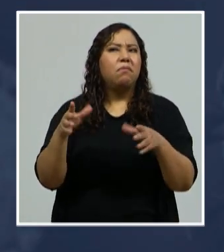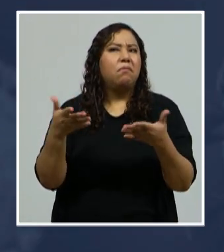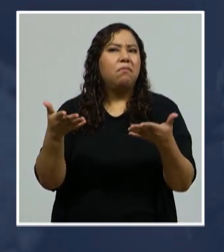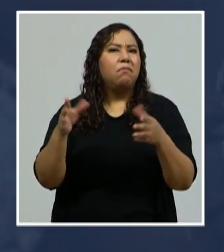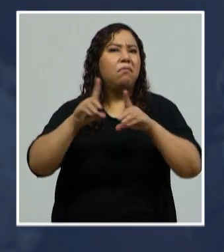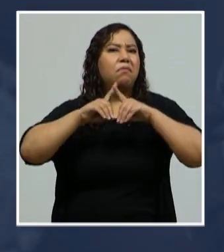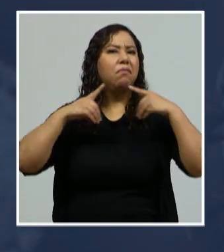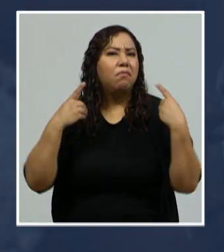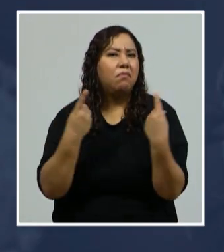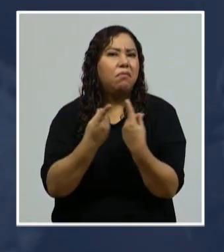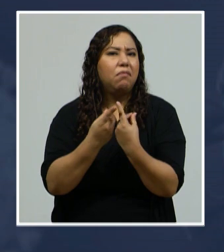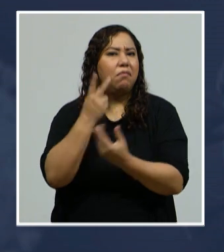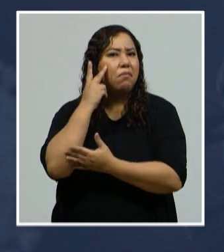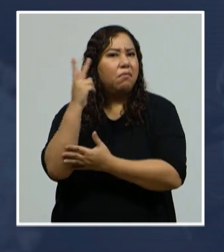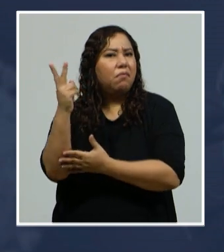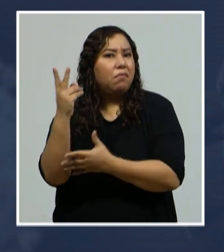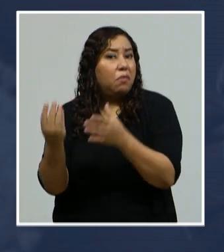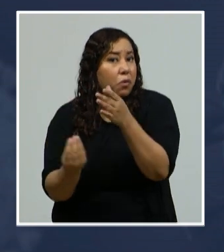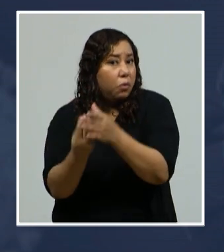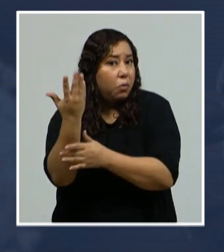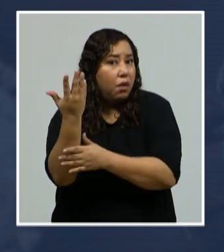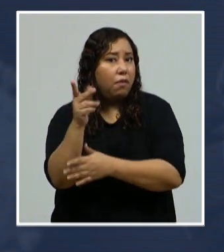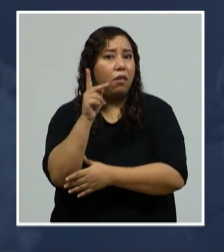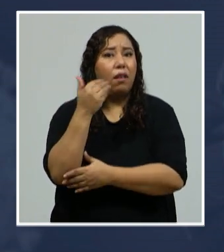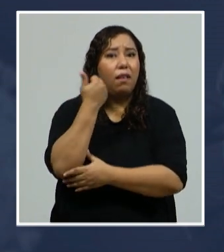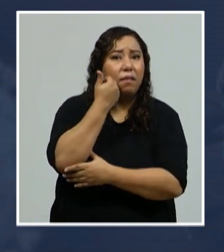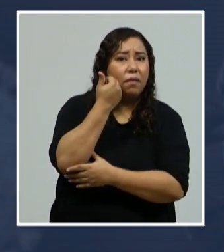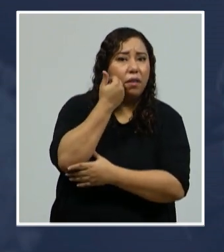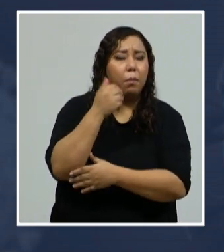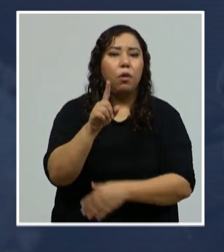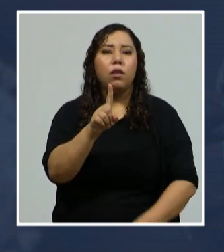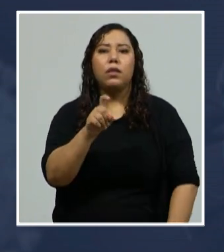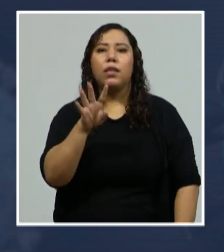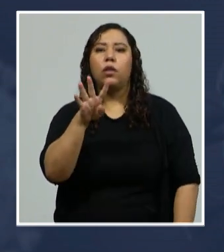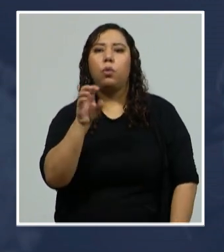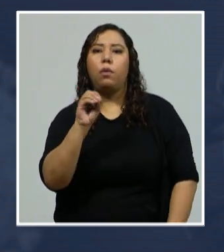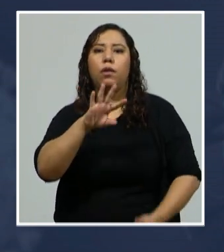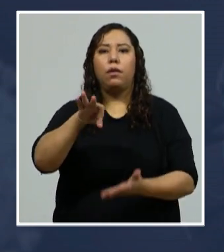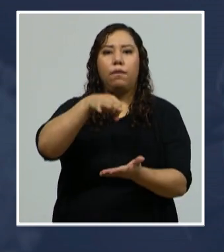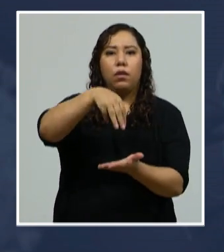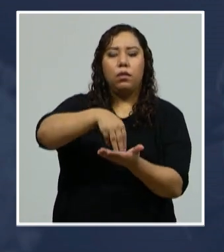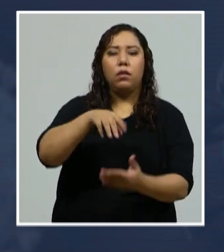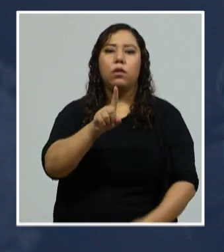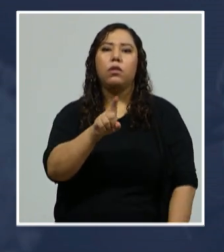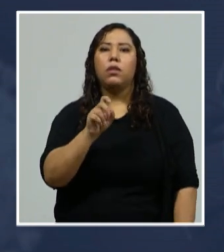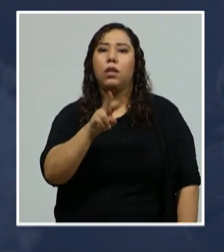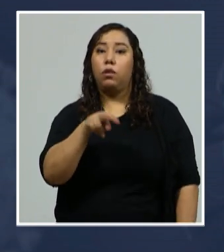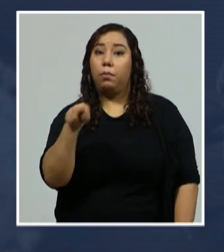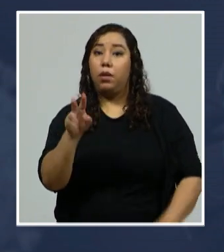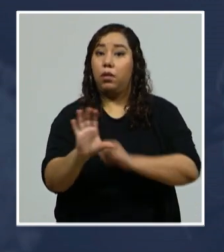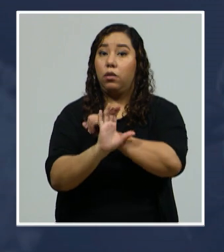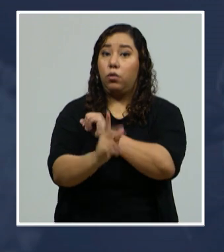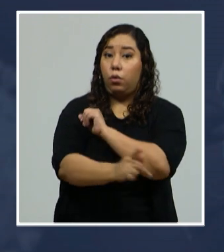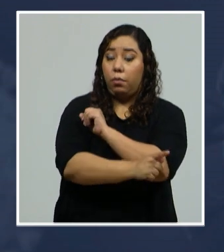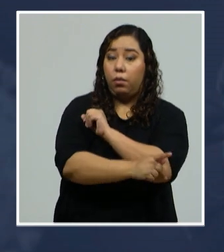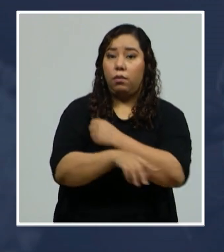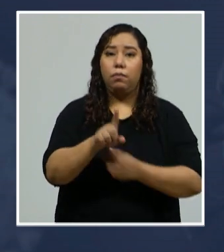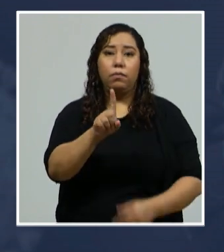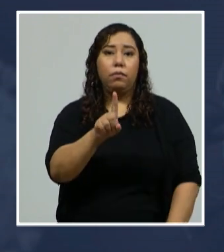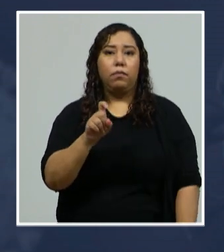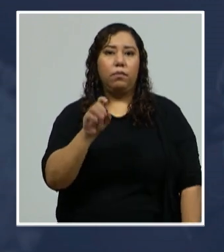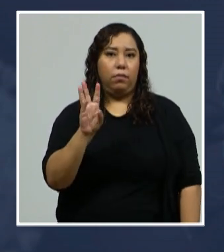140 en el Departamento de Francisco Morazán, 122 en Copán, 116